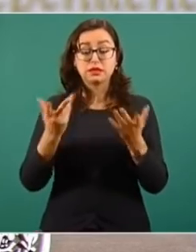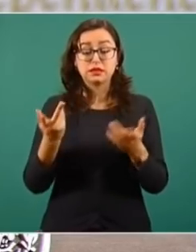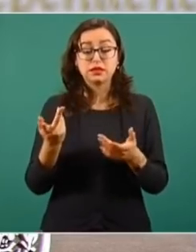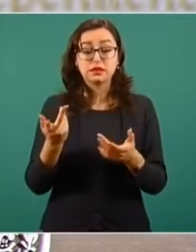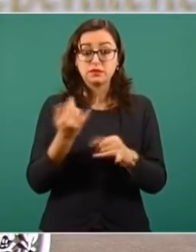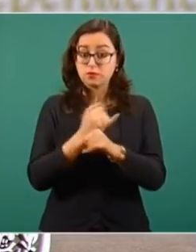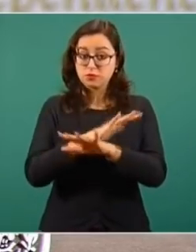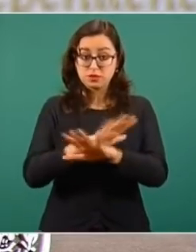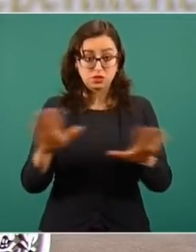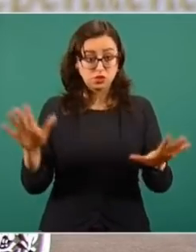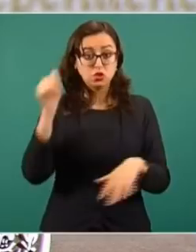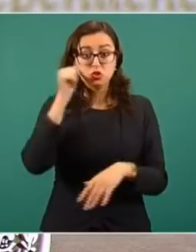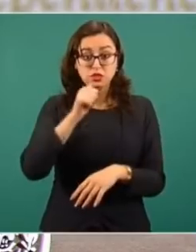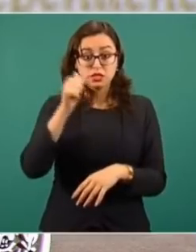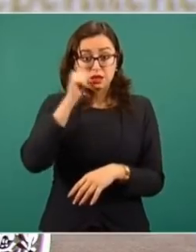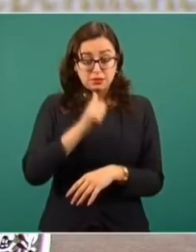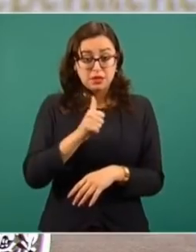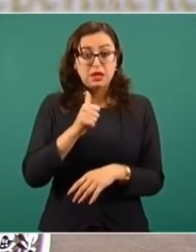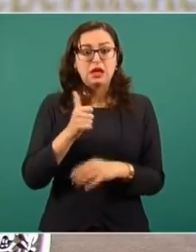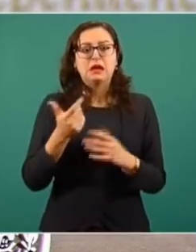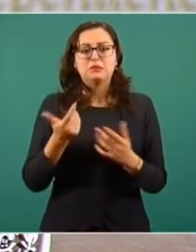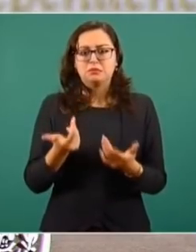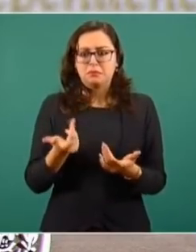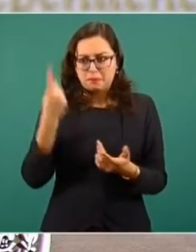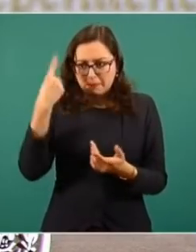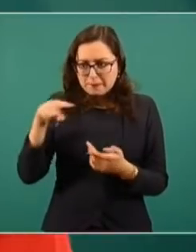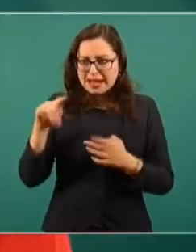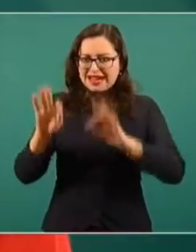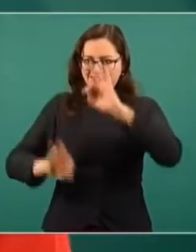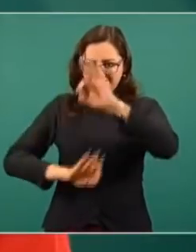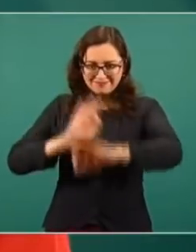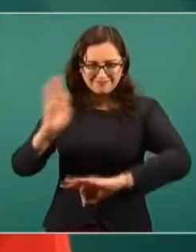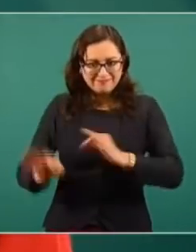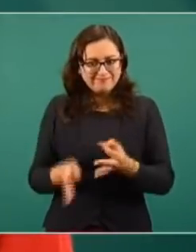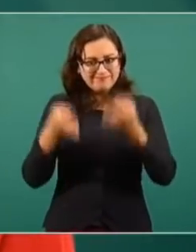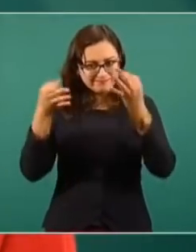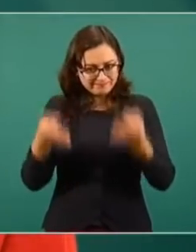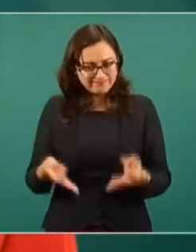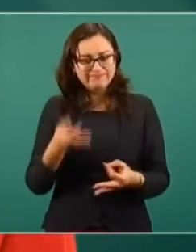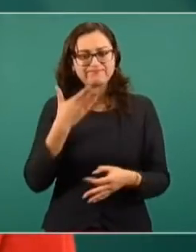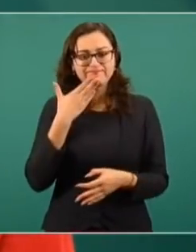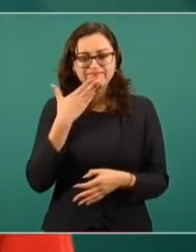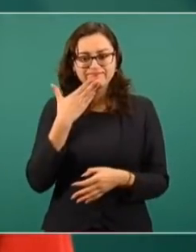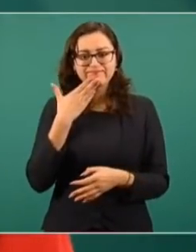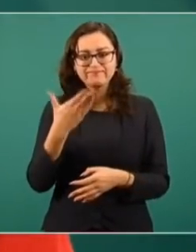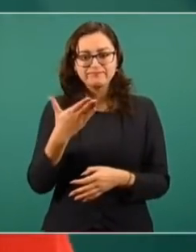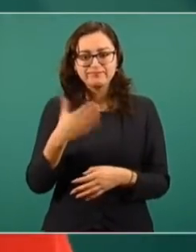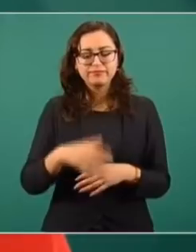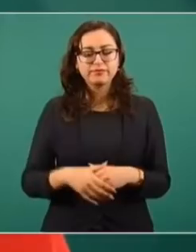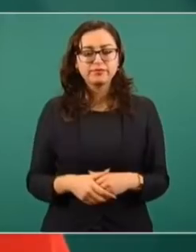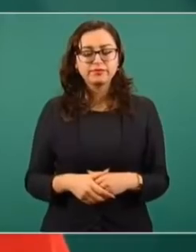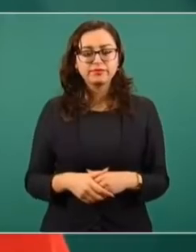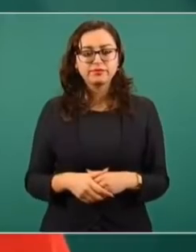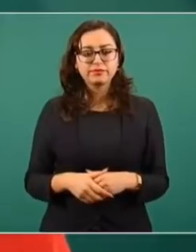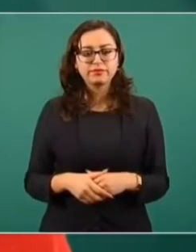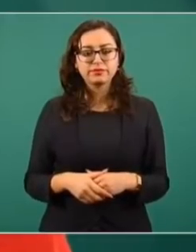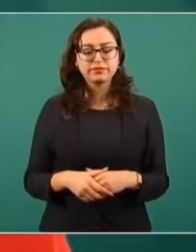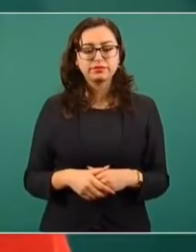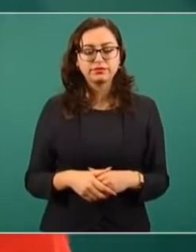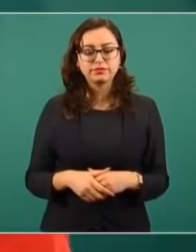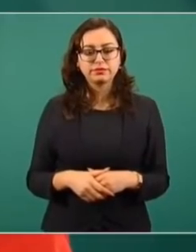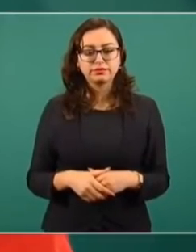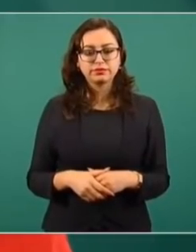sucediendo y que podamos atender adecuadamente estas peticiones y estas preocupaciones. En